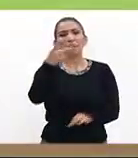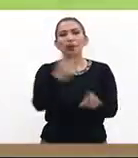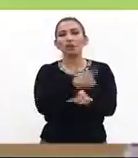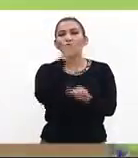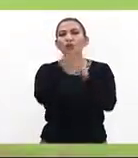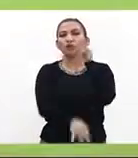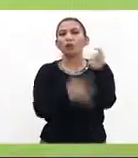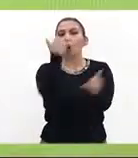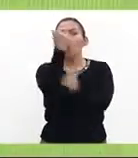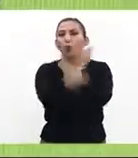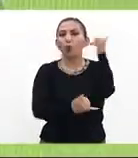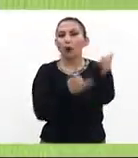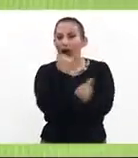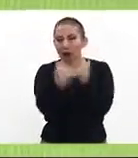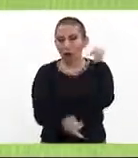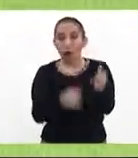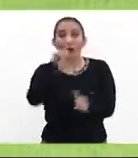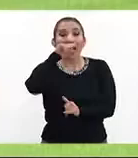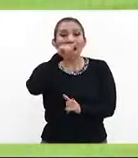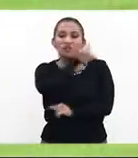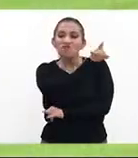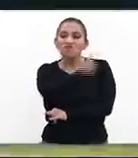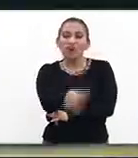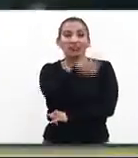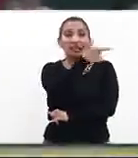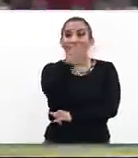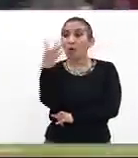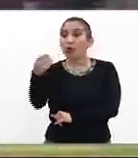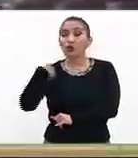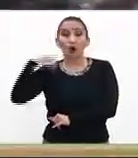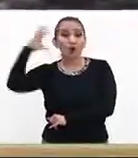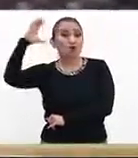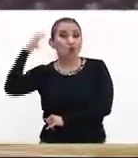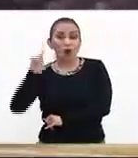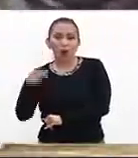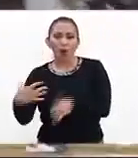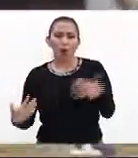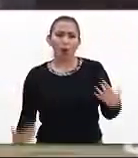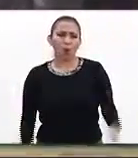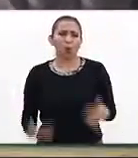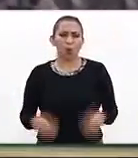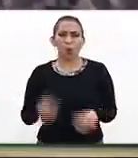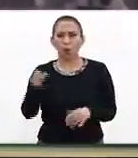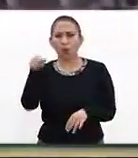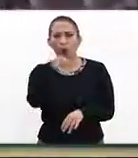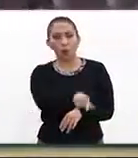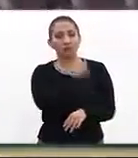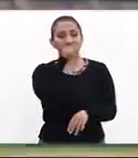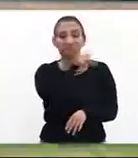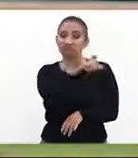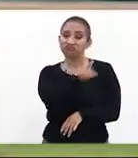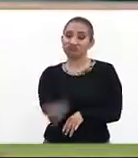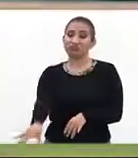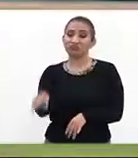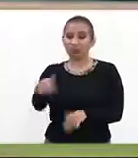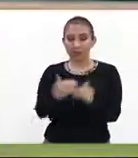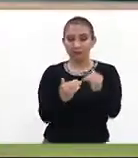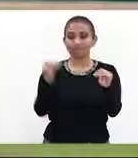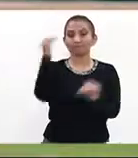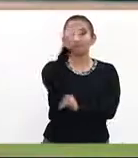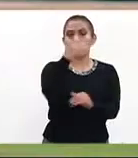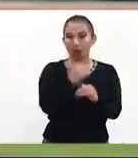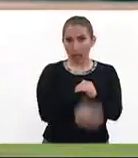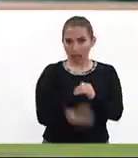último partido de la repesca? Jalisco le ganó siete a cuatro a Culiacán, los charros derrotan a los tomateros y avanzan a las